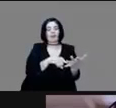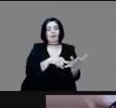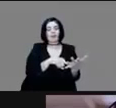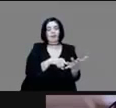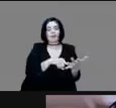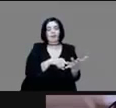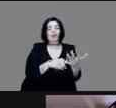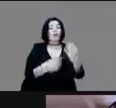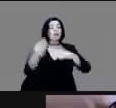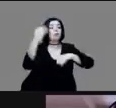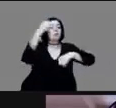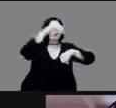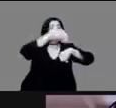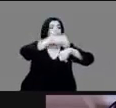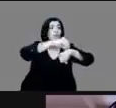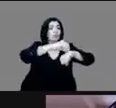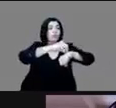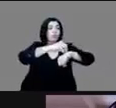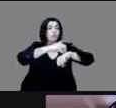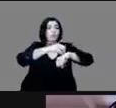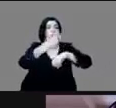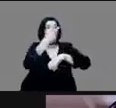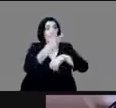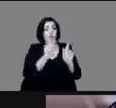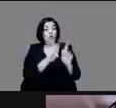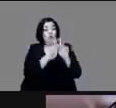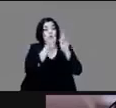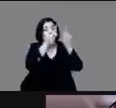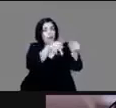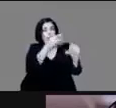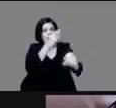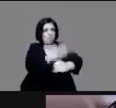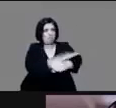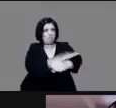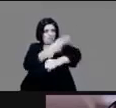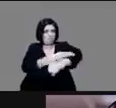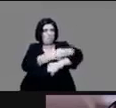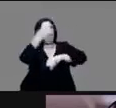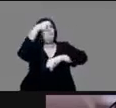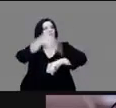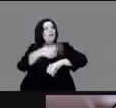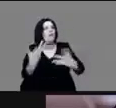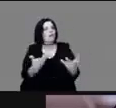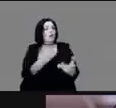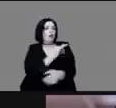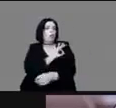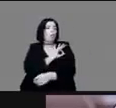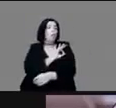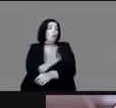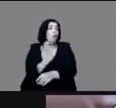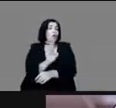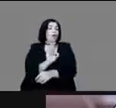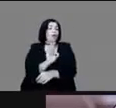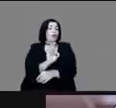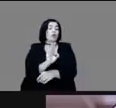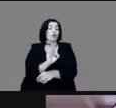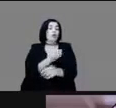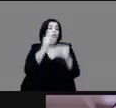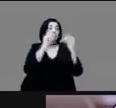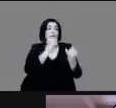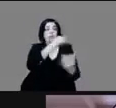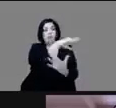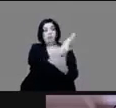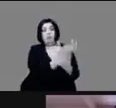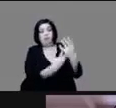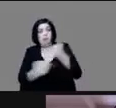Colocaron estos puentes de madera para poder aprestarse a la huida,